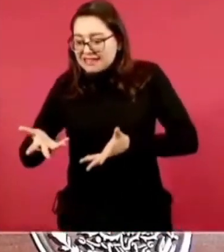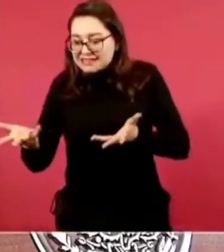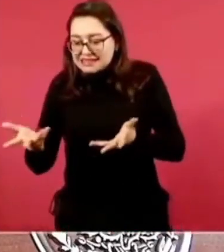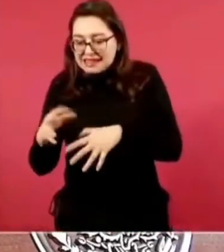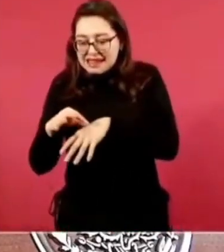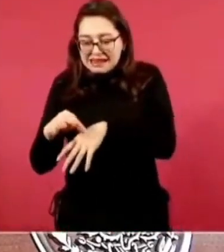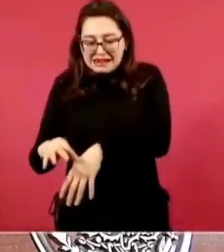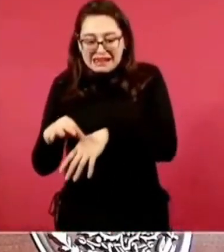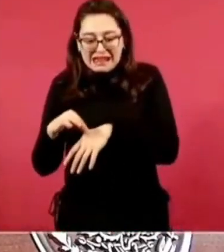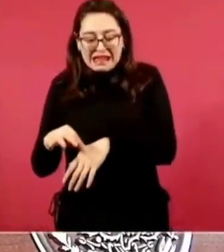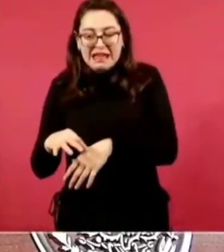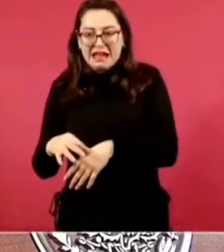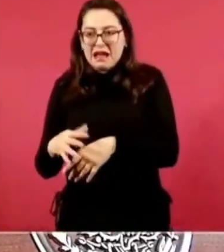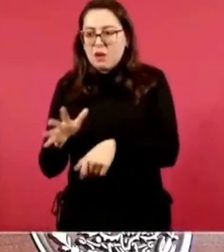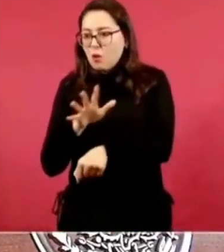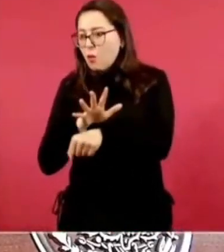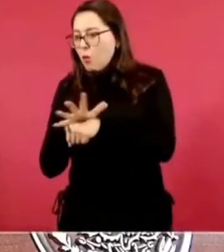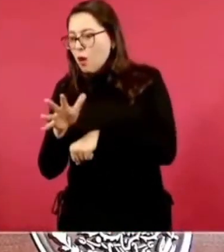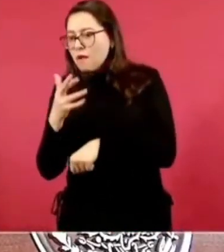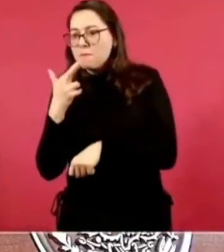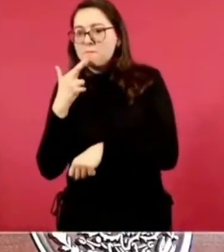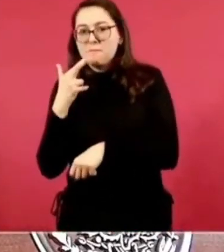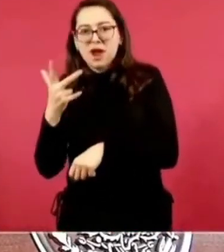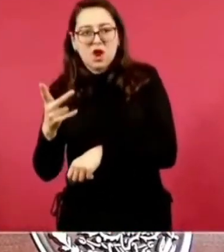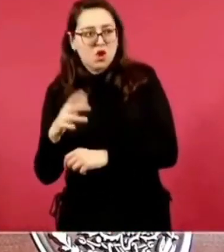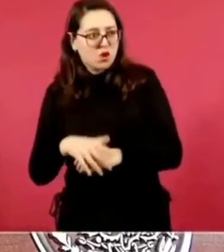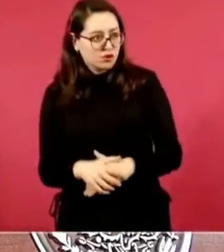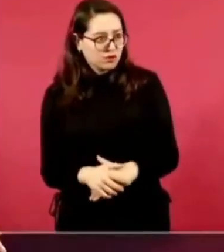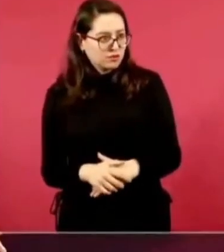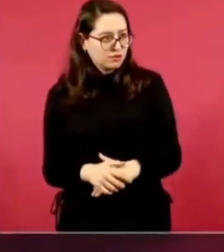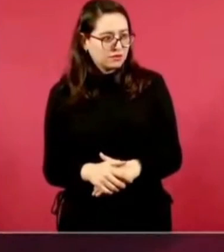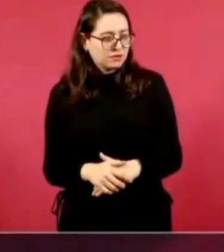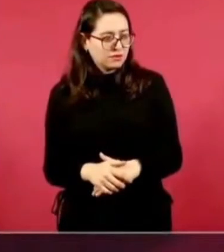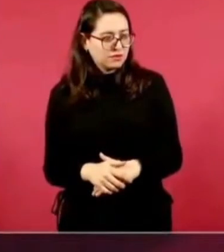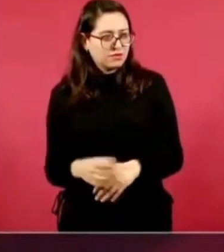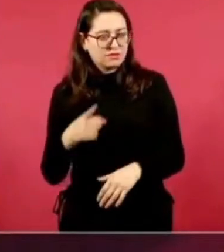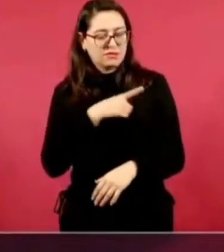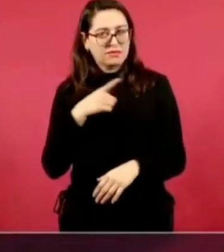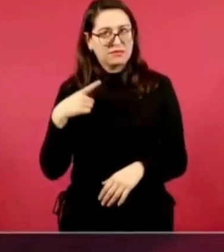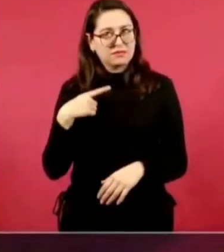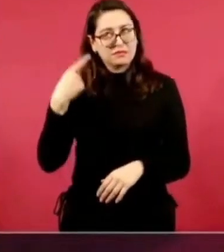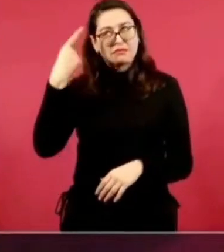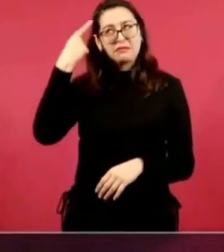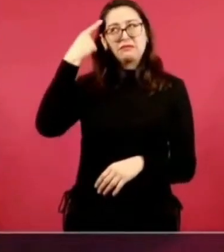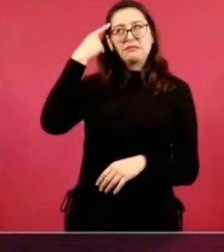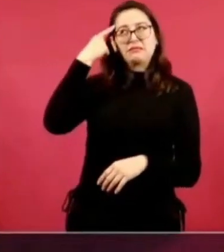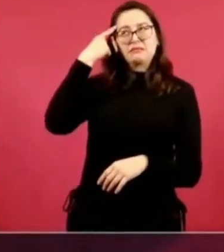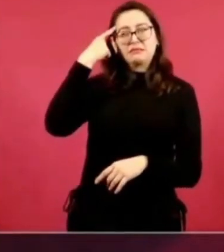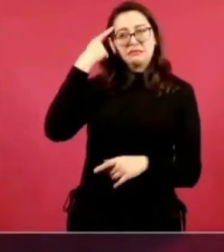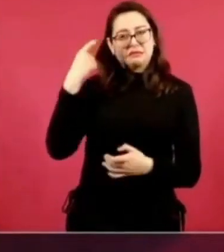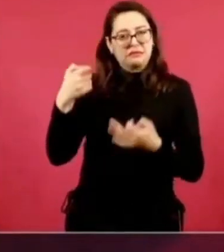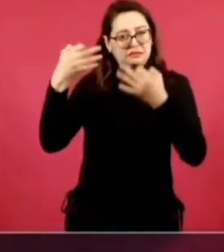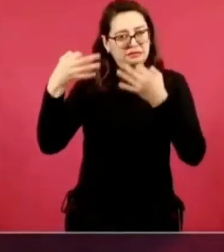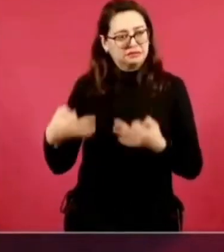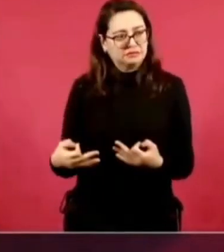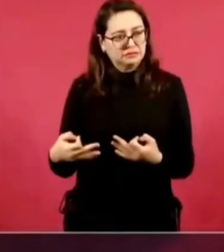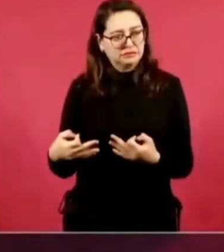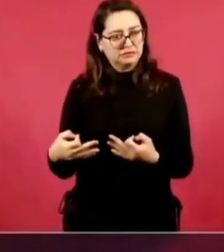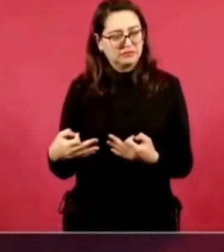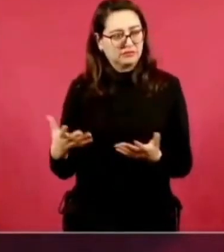si la industria eléctrica nacional no